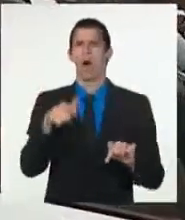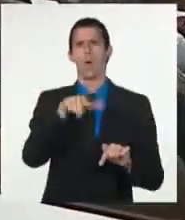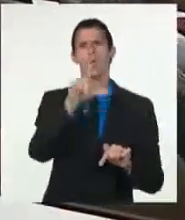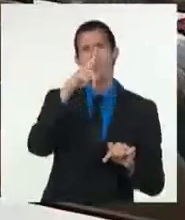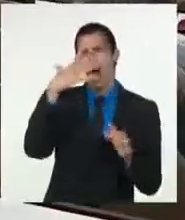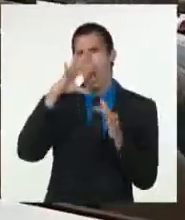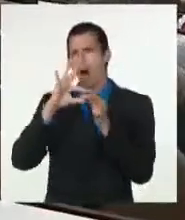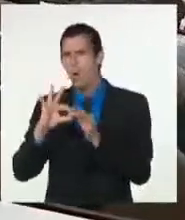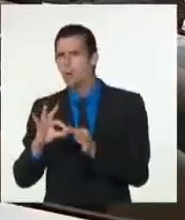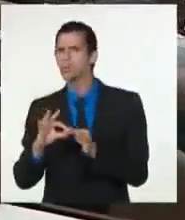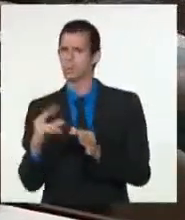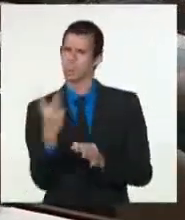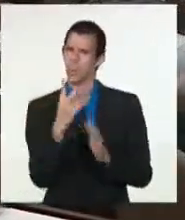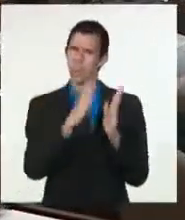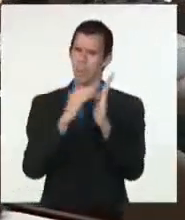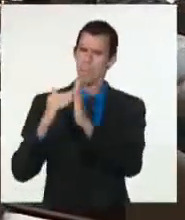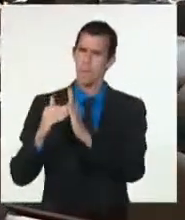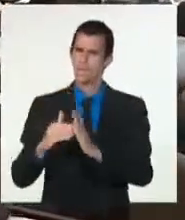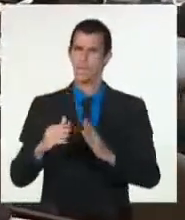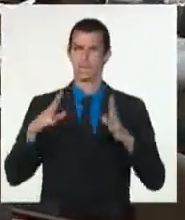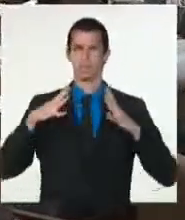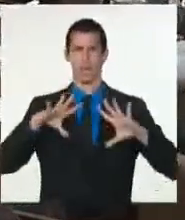palabra empeñada se cumplió.